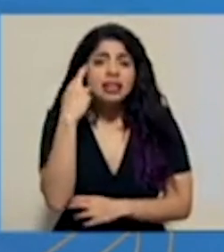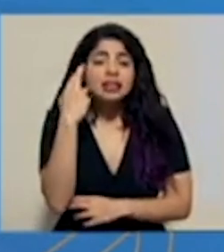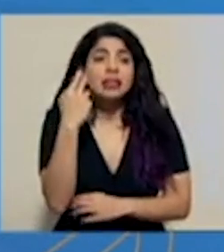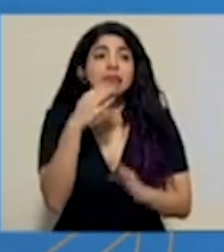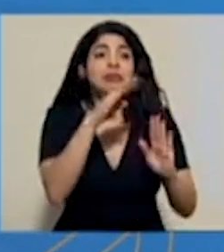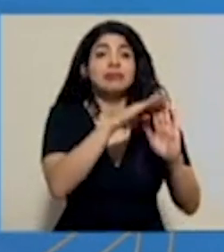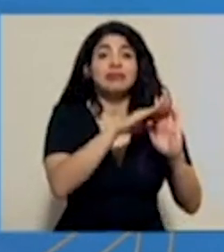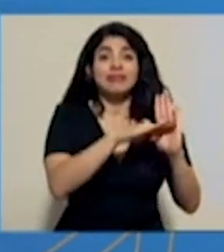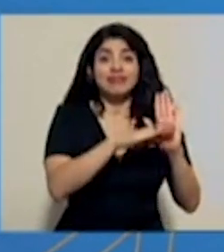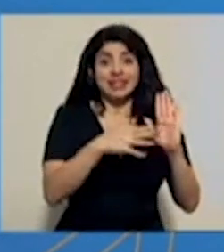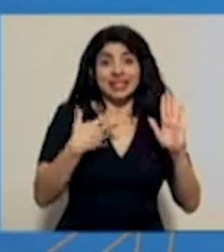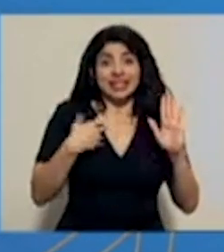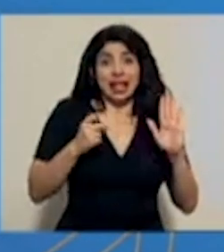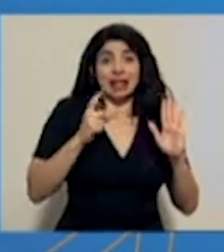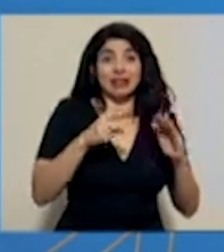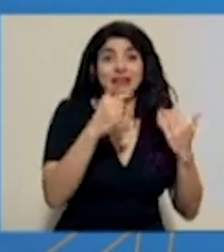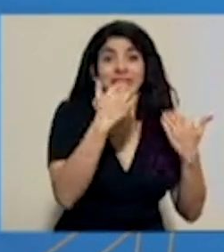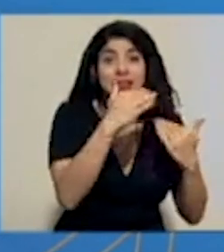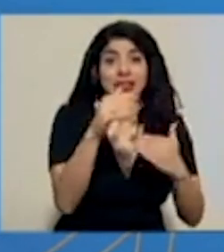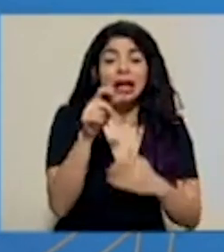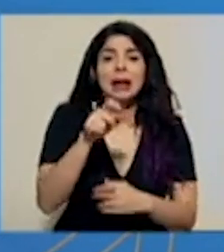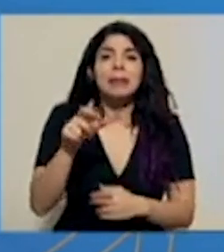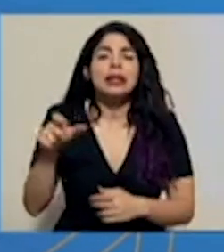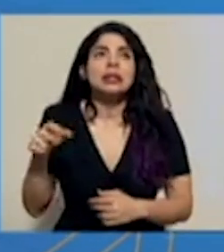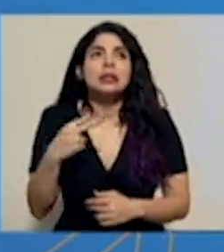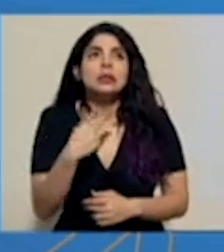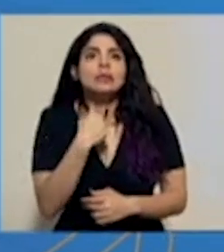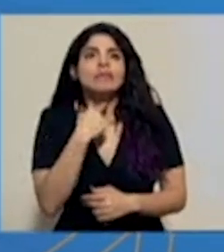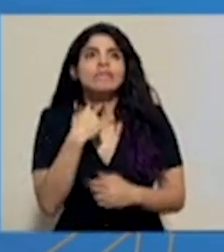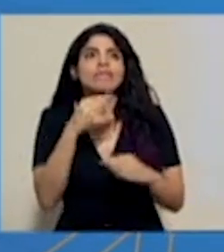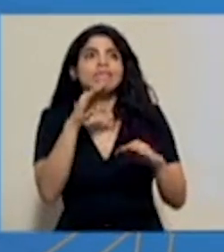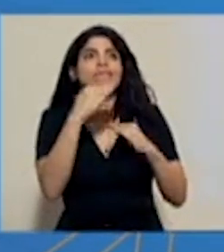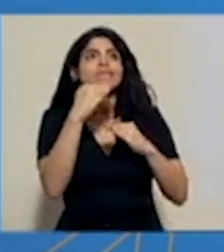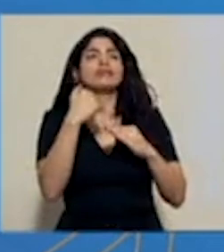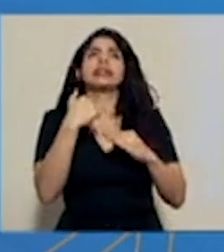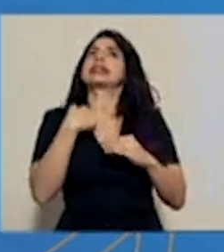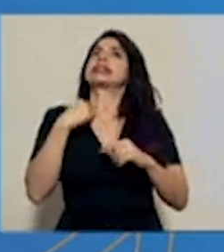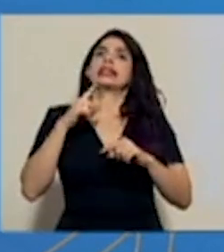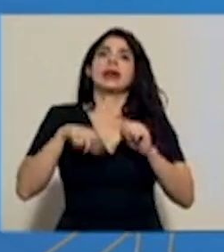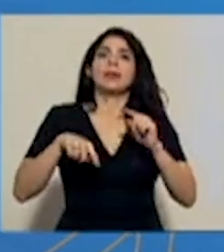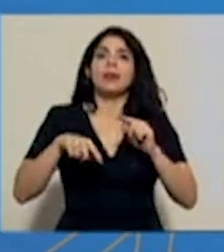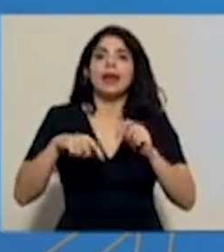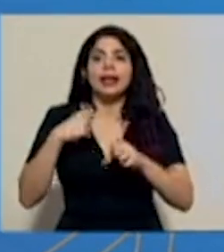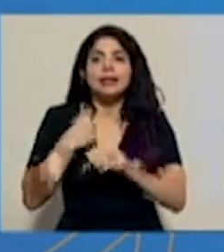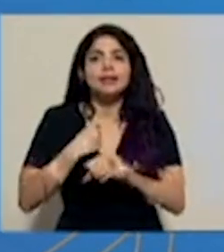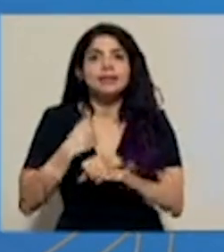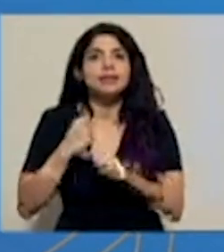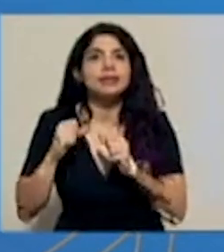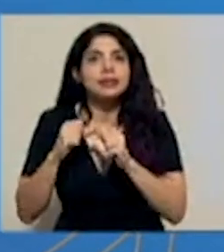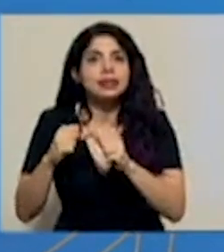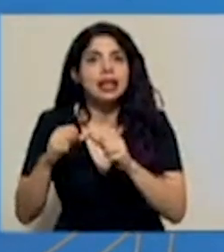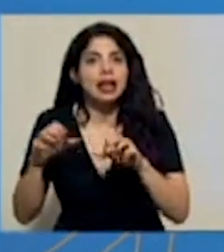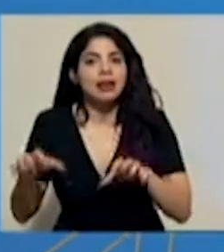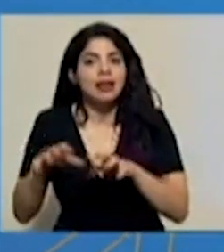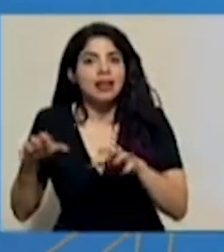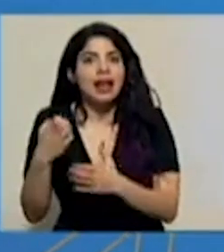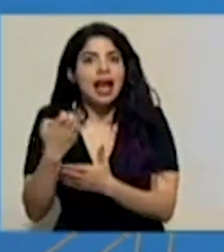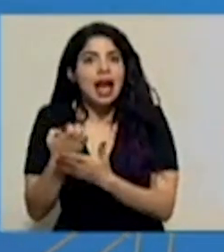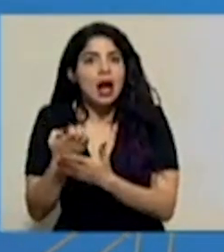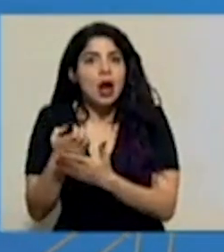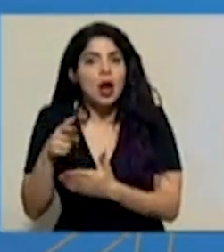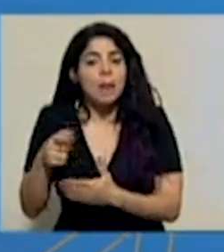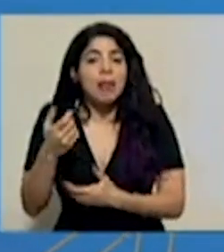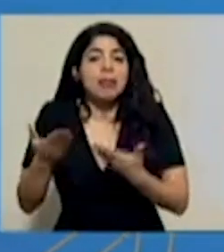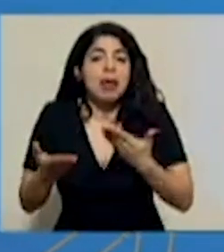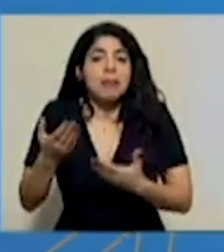medidas sanitarias muchas de estas personas se han visto limitadas a poder mantener sus actividades económicas que anteriormente pues eran o